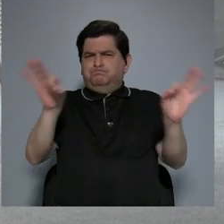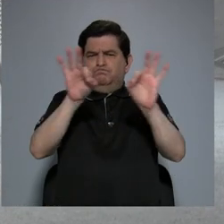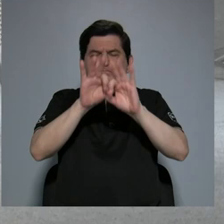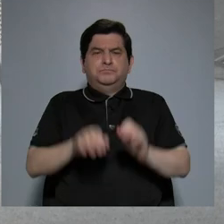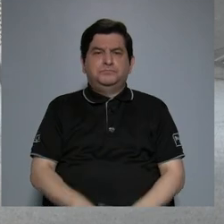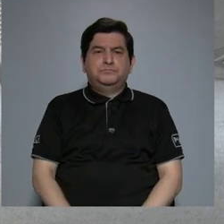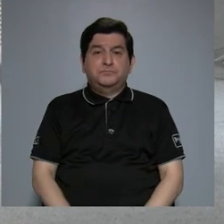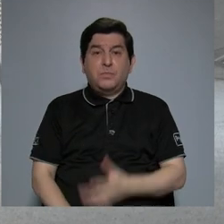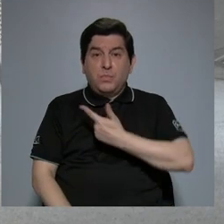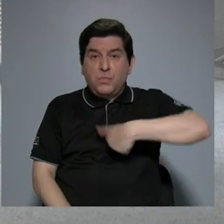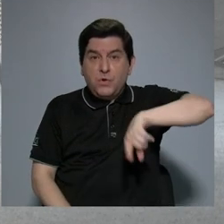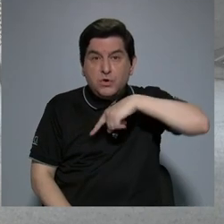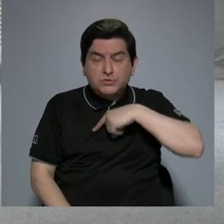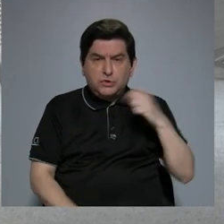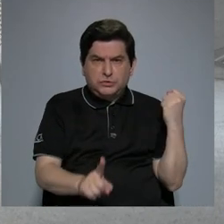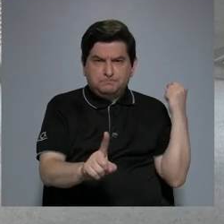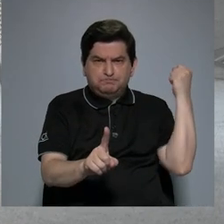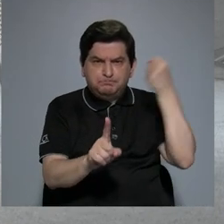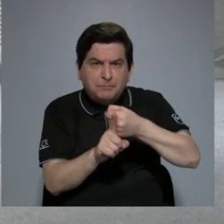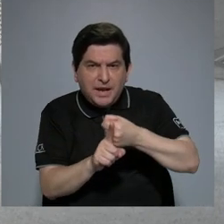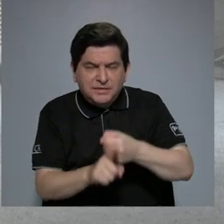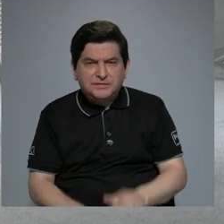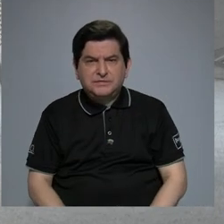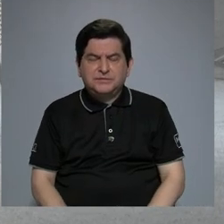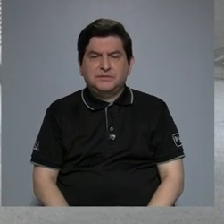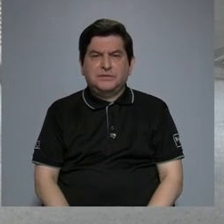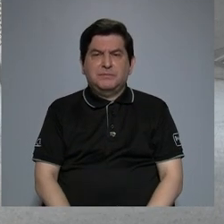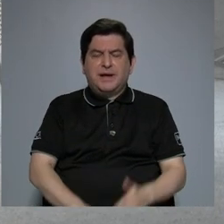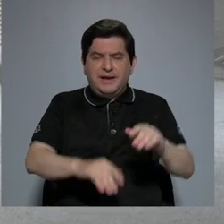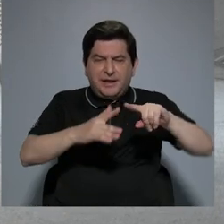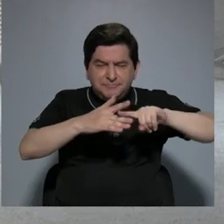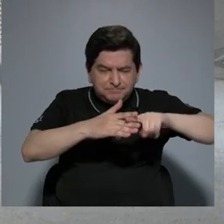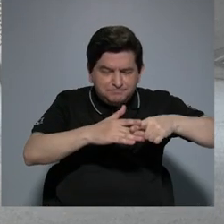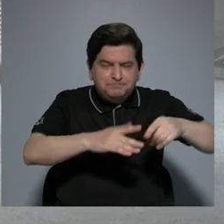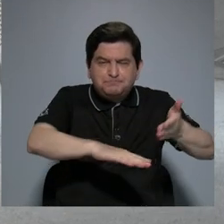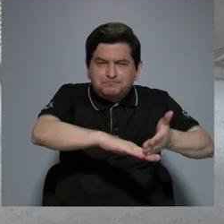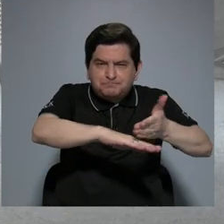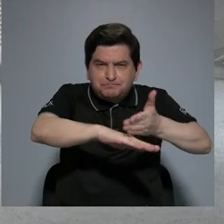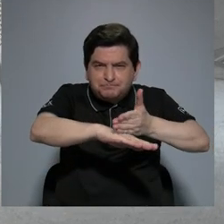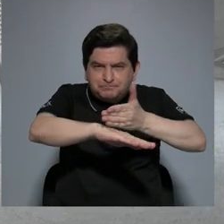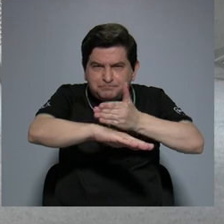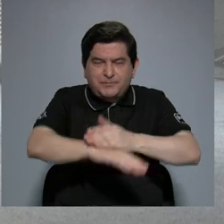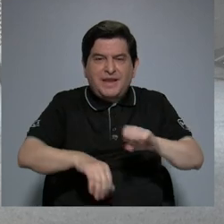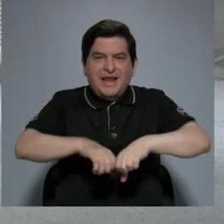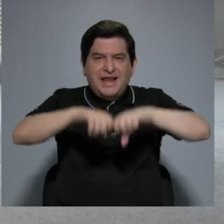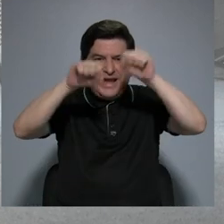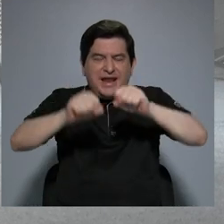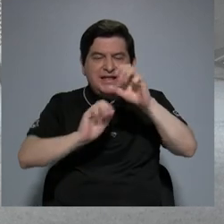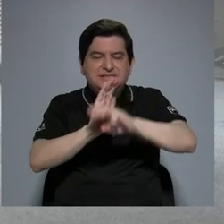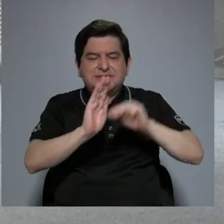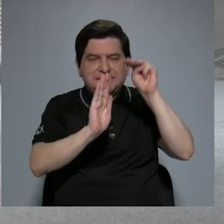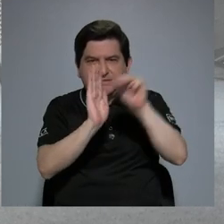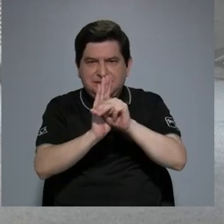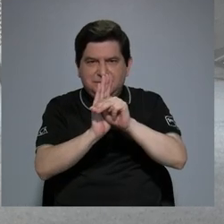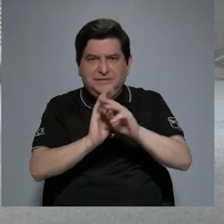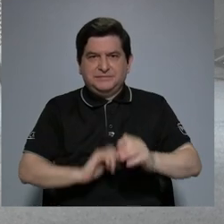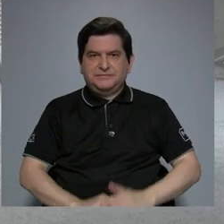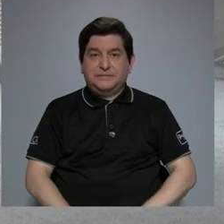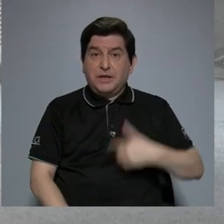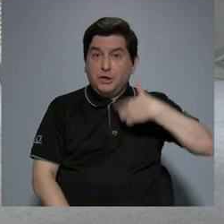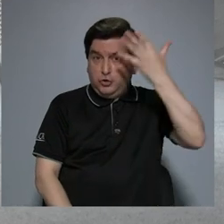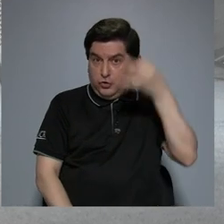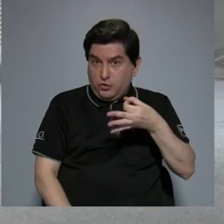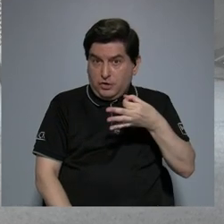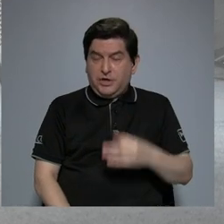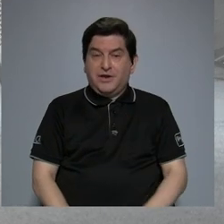hecho de que estamos impactando para hacer mejoras en los sistemas curriculares. Y creo